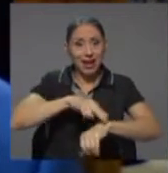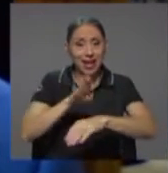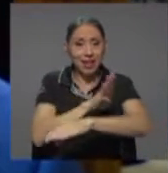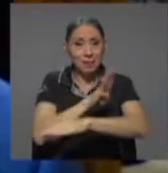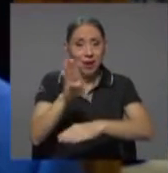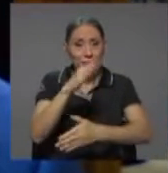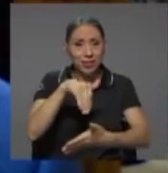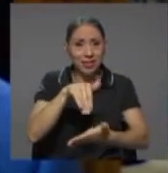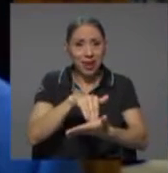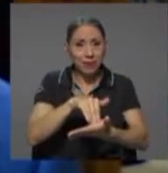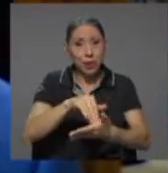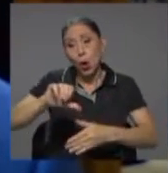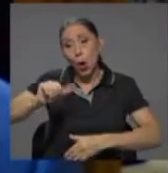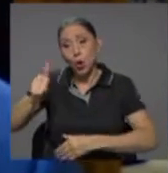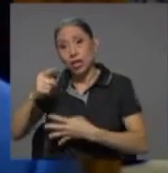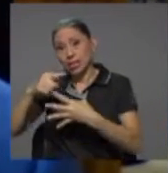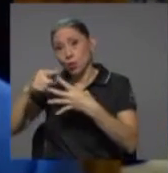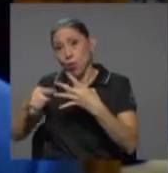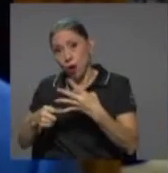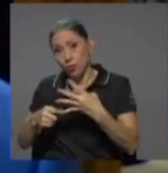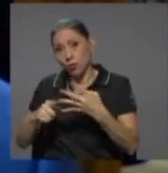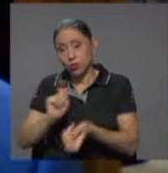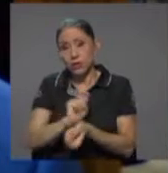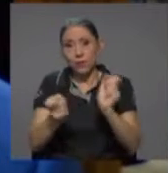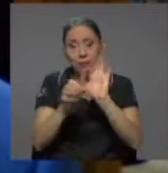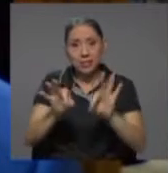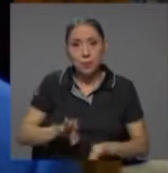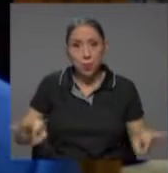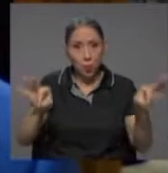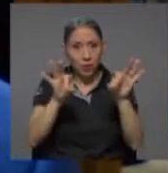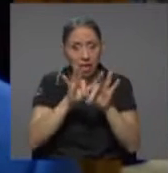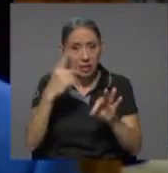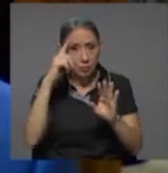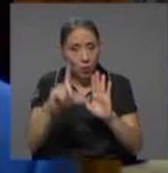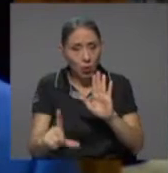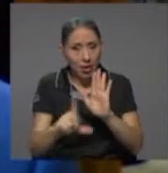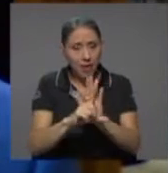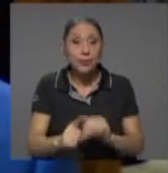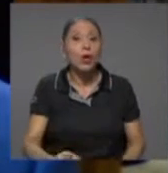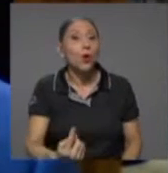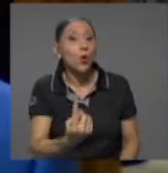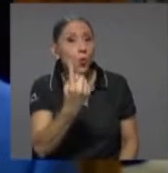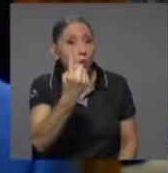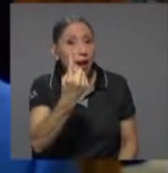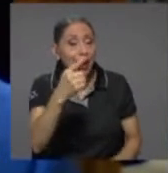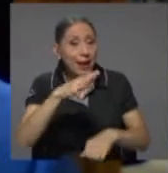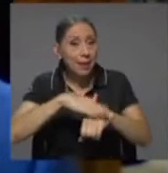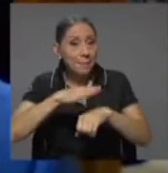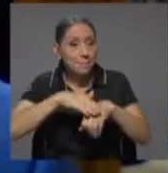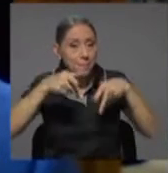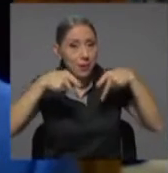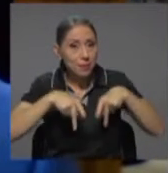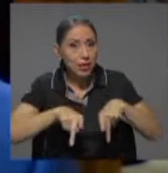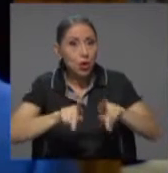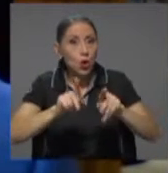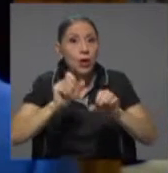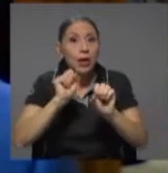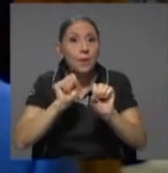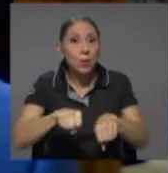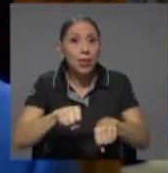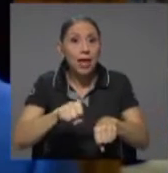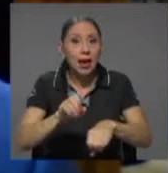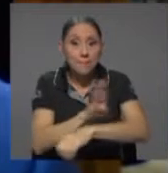otras reformas importantes por vía de ley. Don Juan Rafael, una que permitió la operación de sucursales de bancos